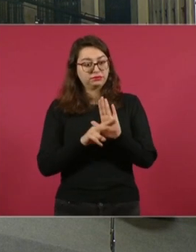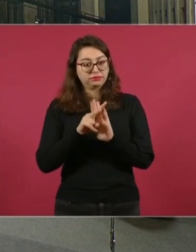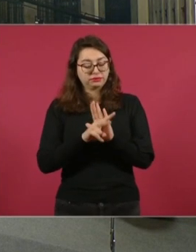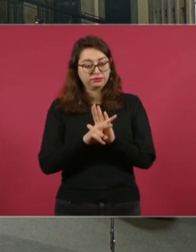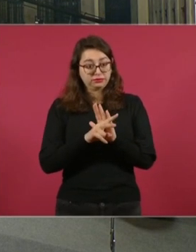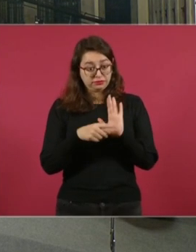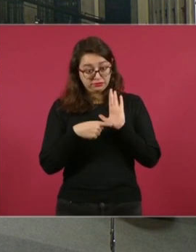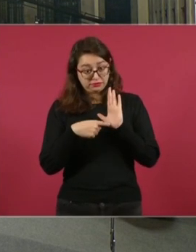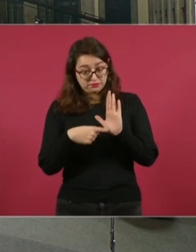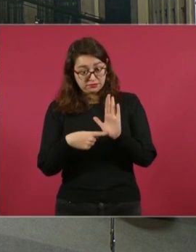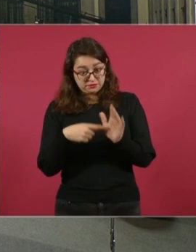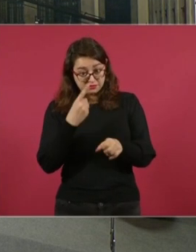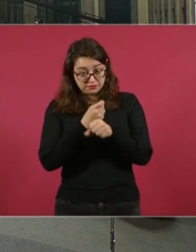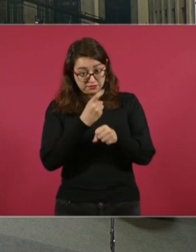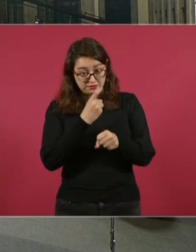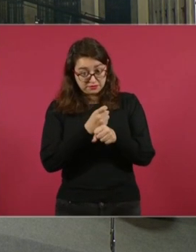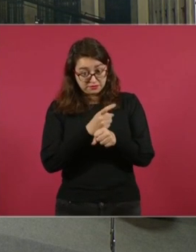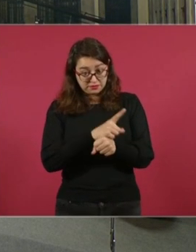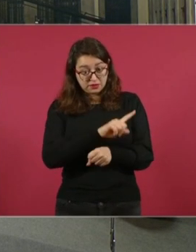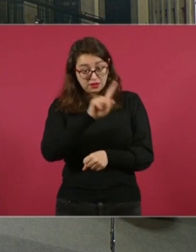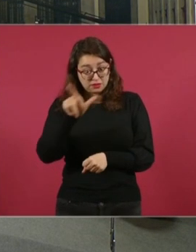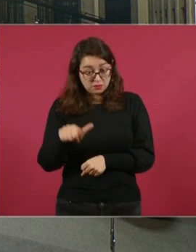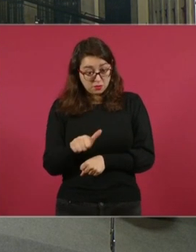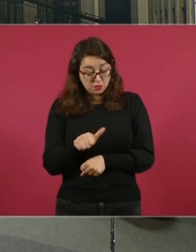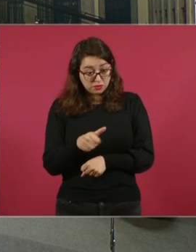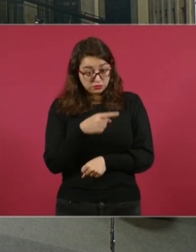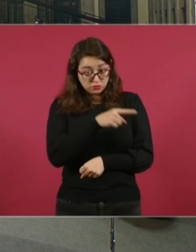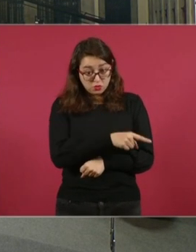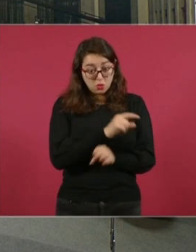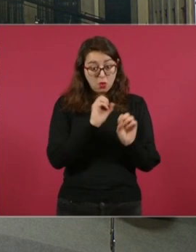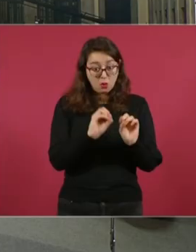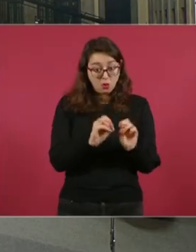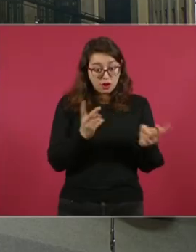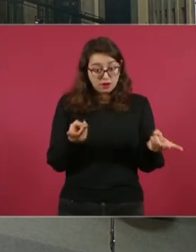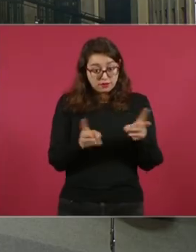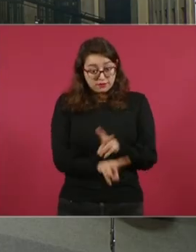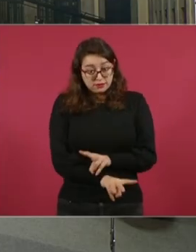tomar la palabra para también, sí.